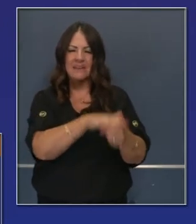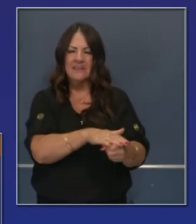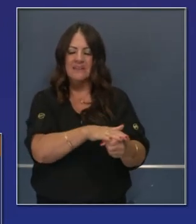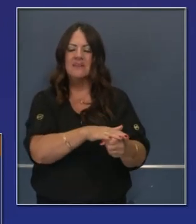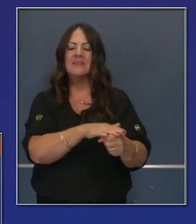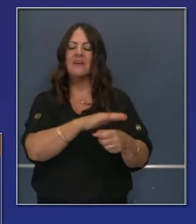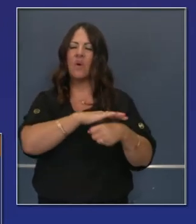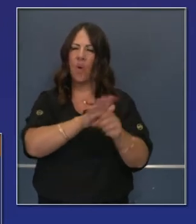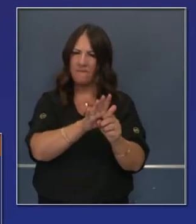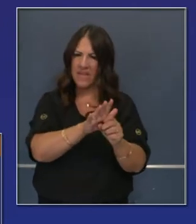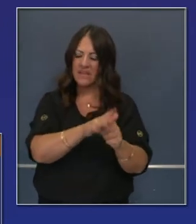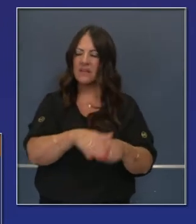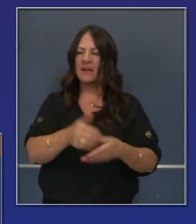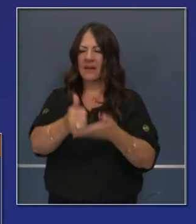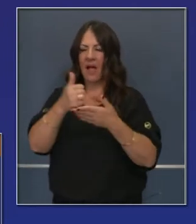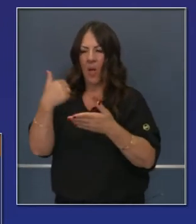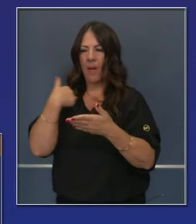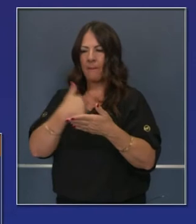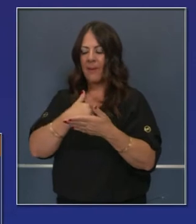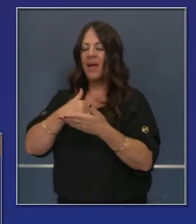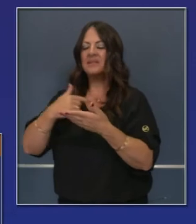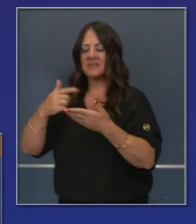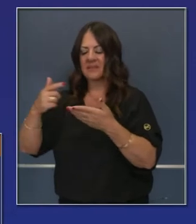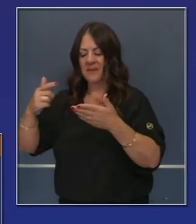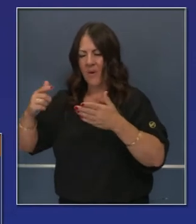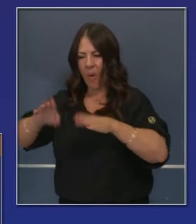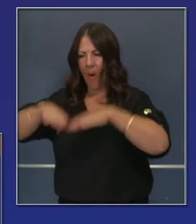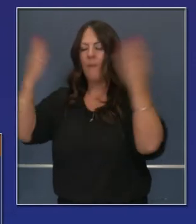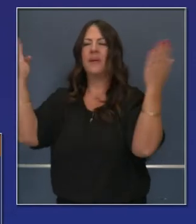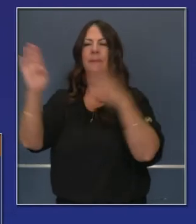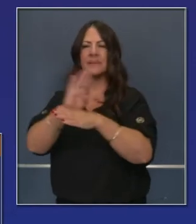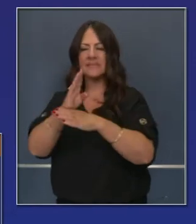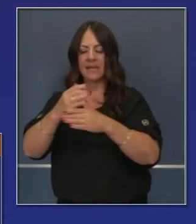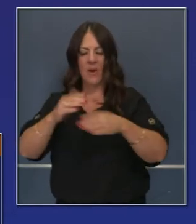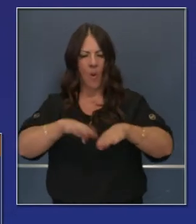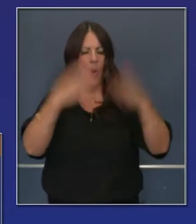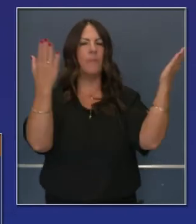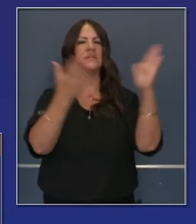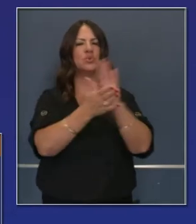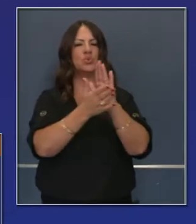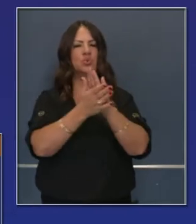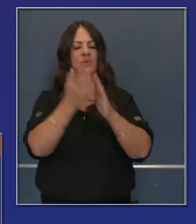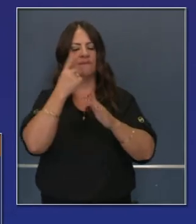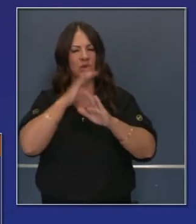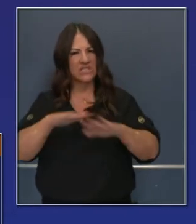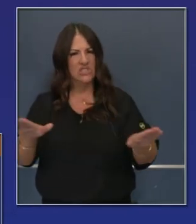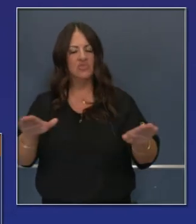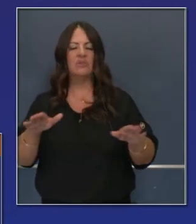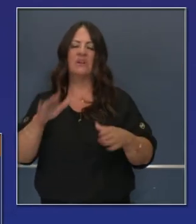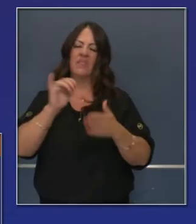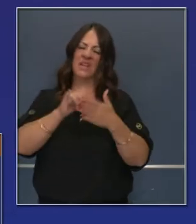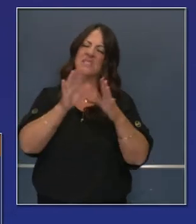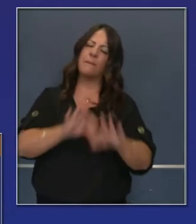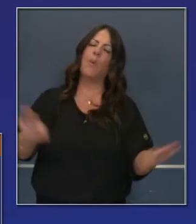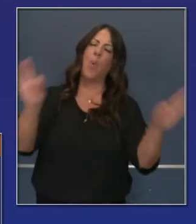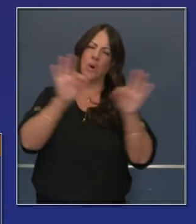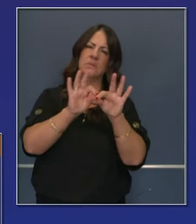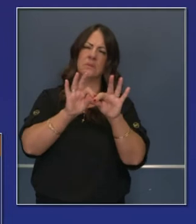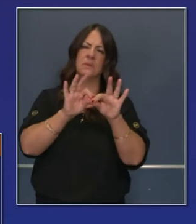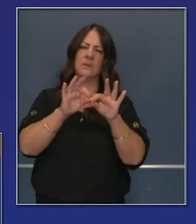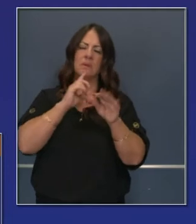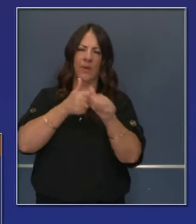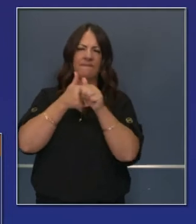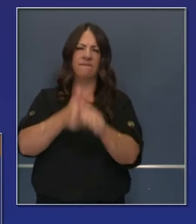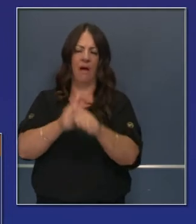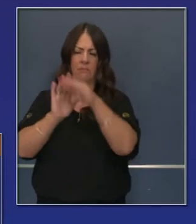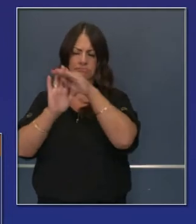son parte de nuestro acercamiento para volver a trabajar y para que los niños vuelvan a la escuela para superar la pandemia. Una cosa que sí no